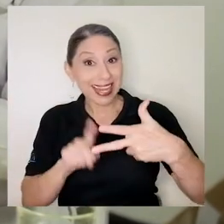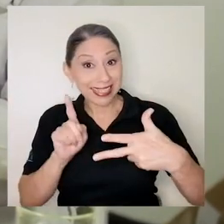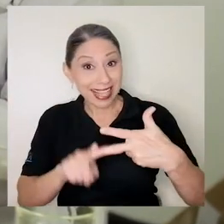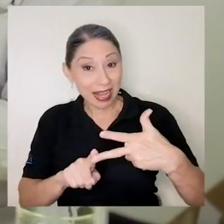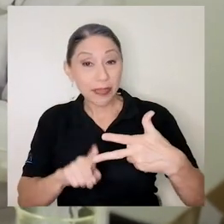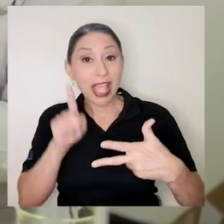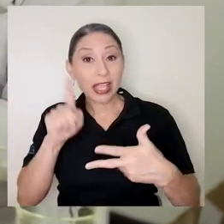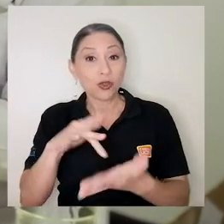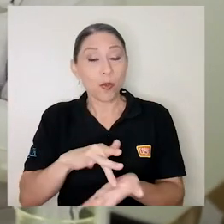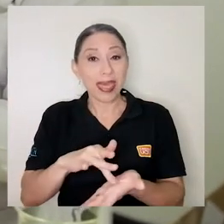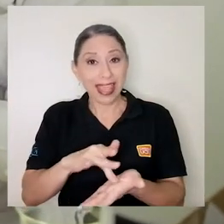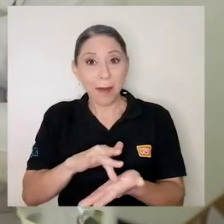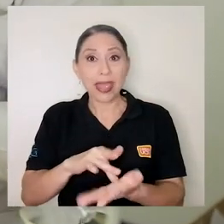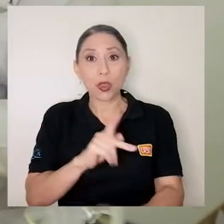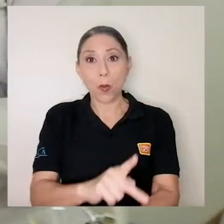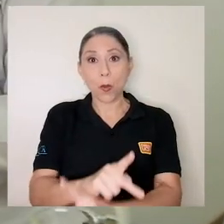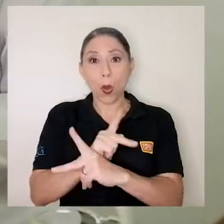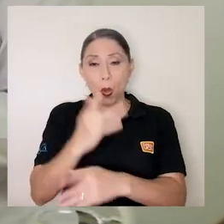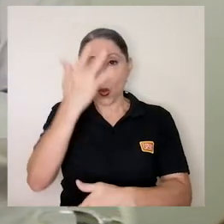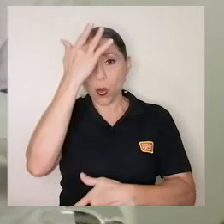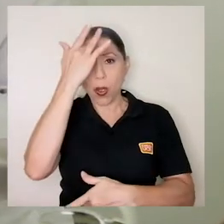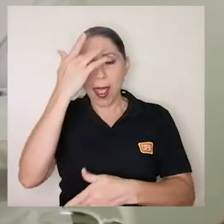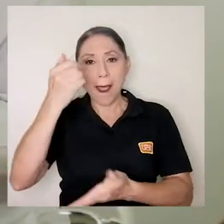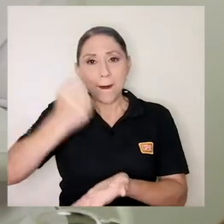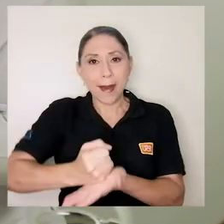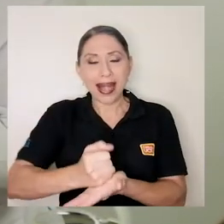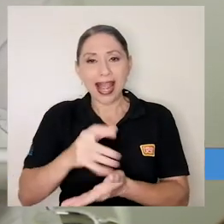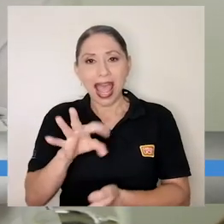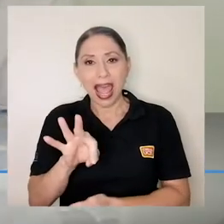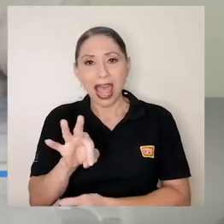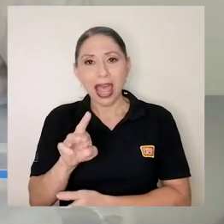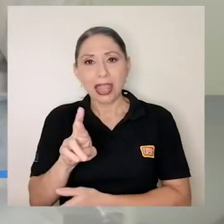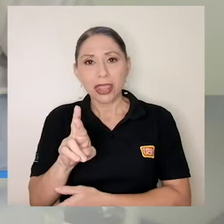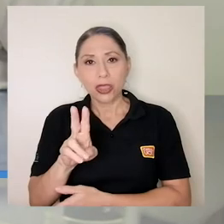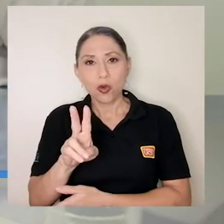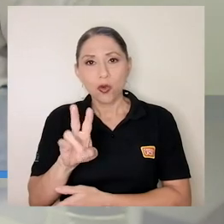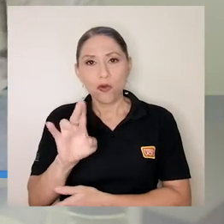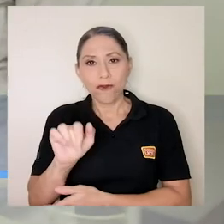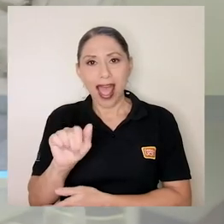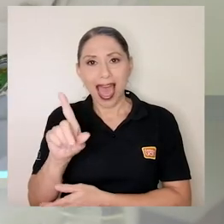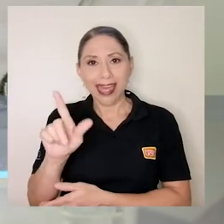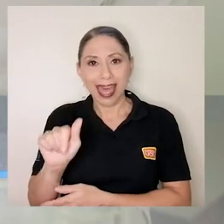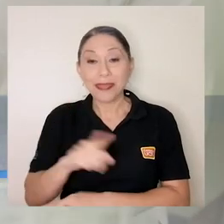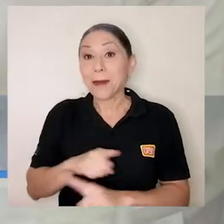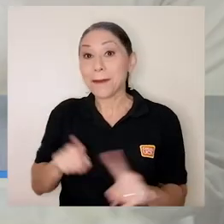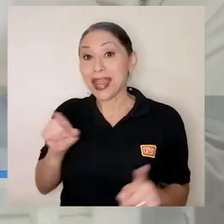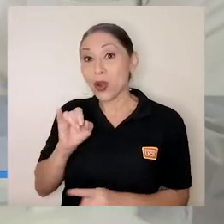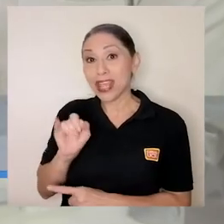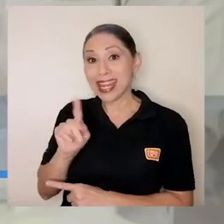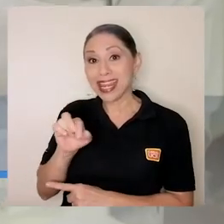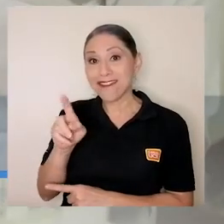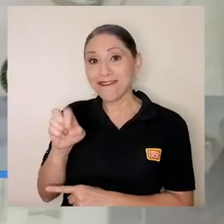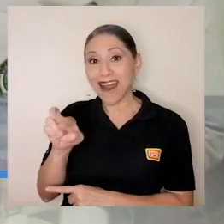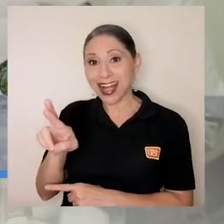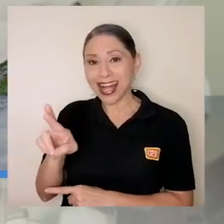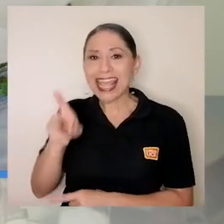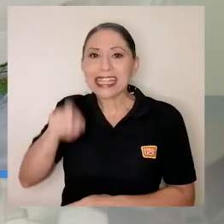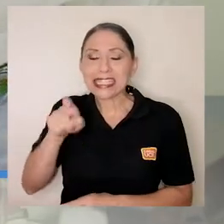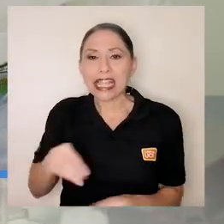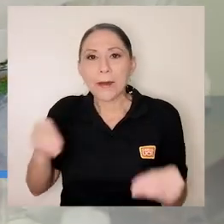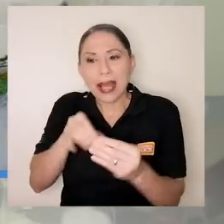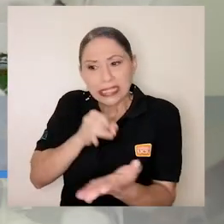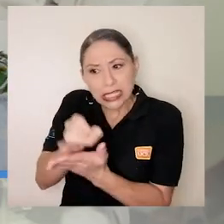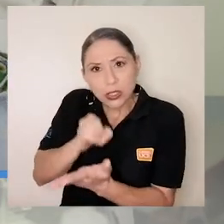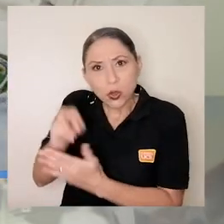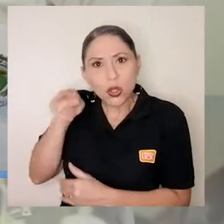es un medicamento profiláctico de marca Truvada. Sin embargo, el INIFAR requiere de más estudios sobre este medicamento